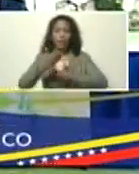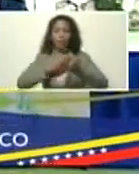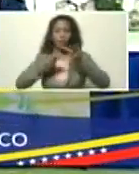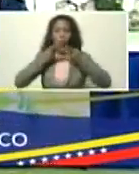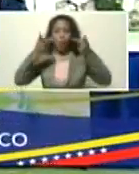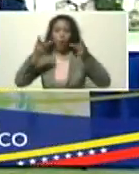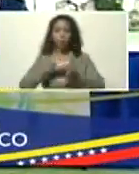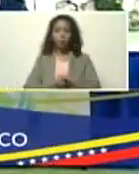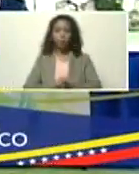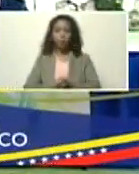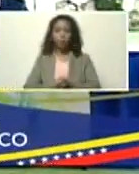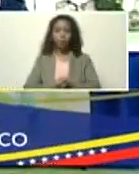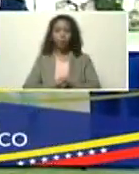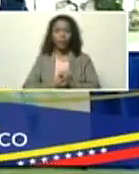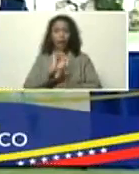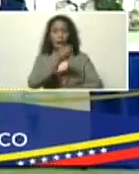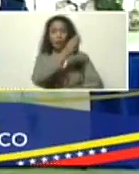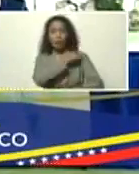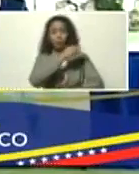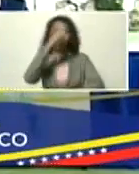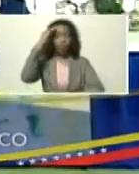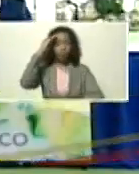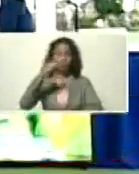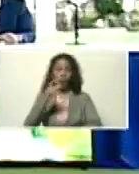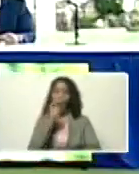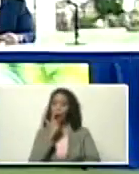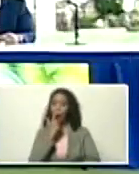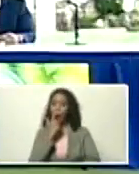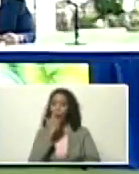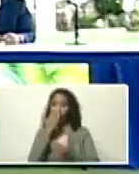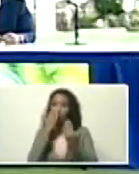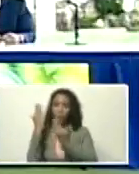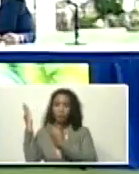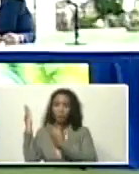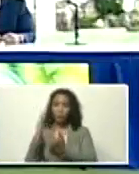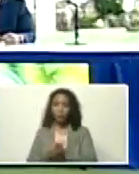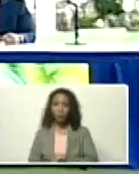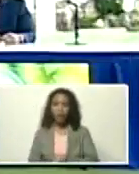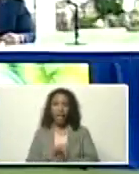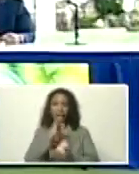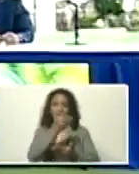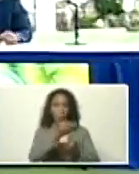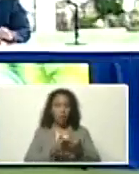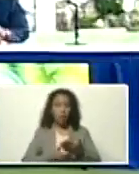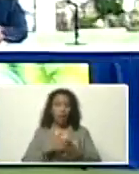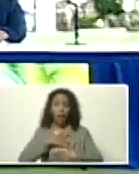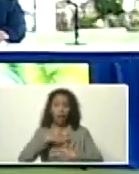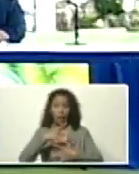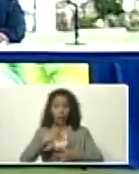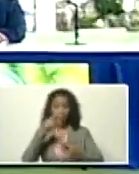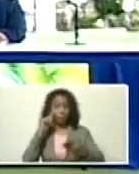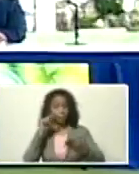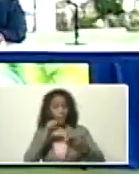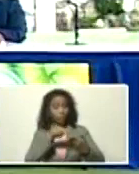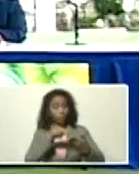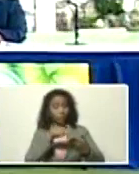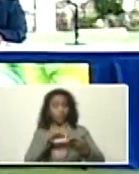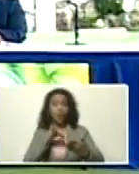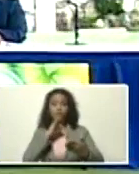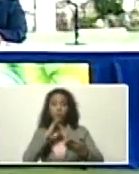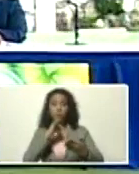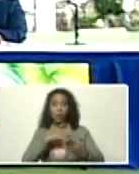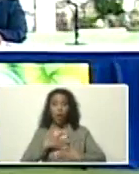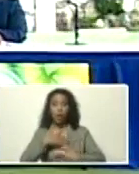públicos, general en jefe, Néstor Reverol Torres, datos de interés, datos de